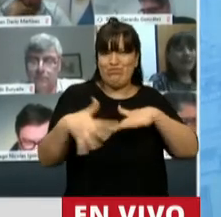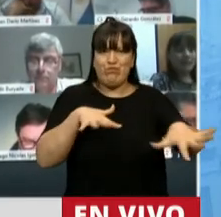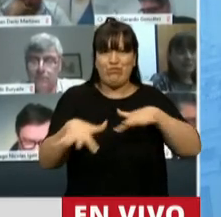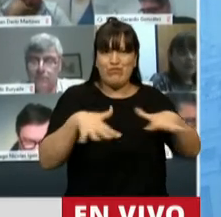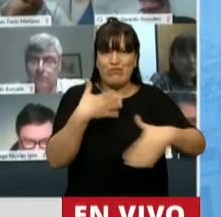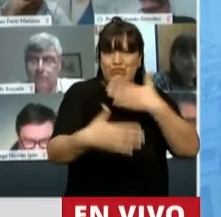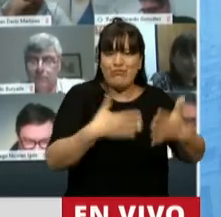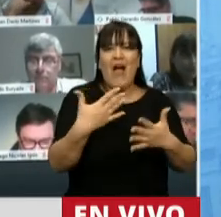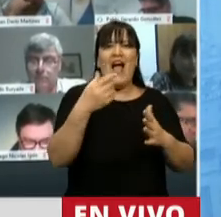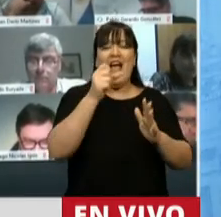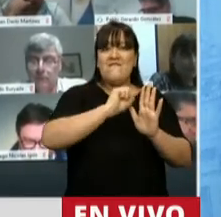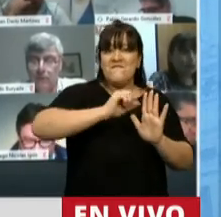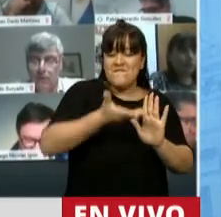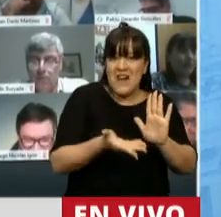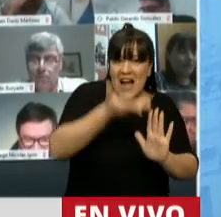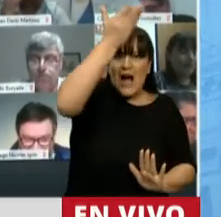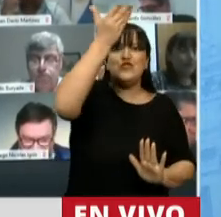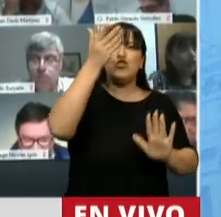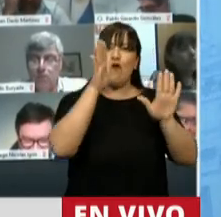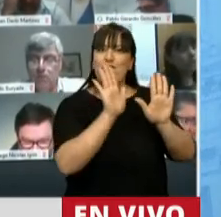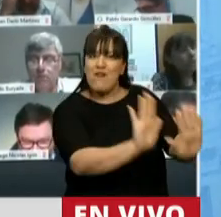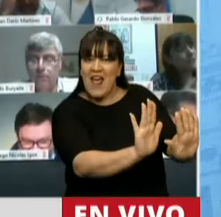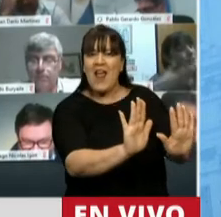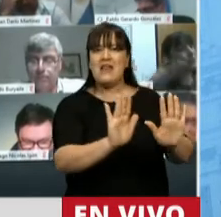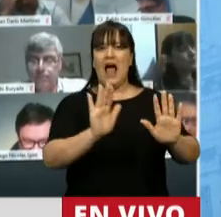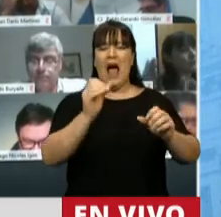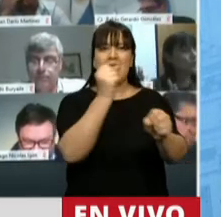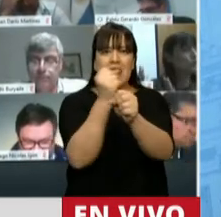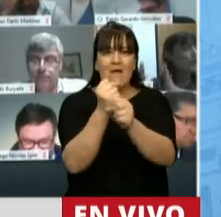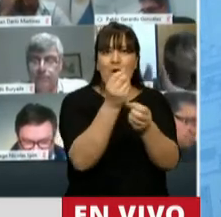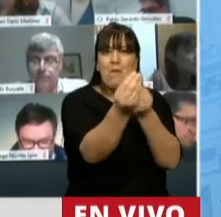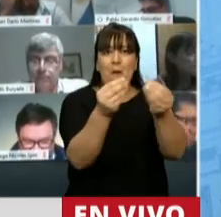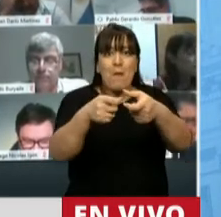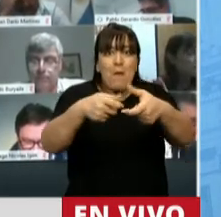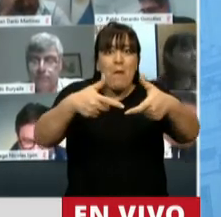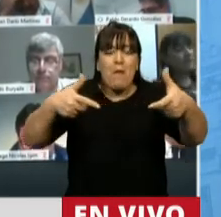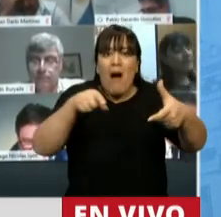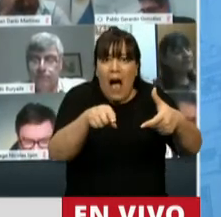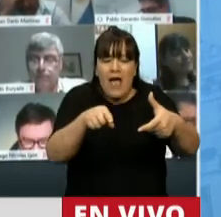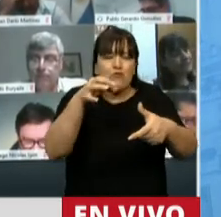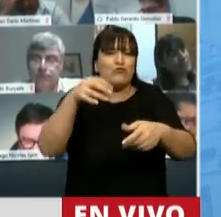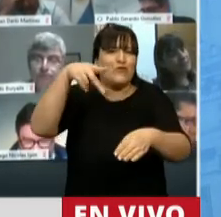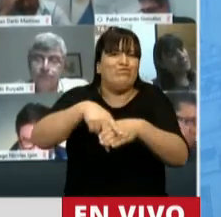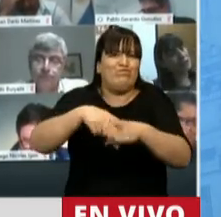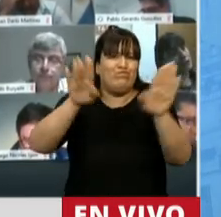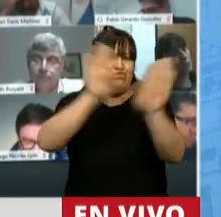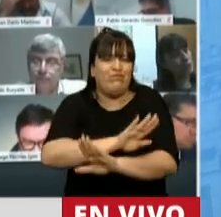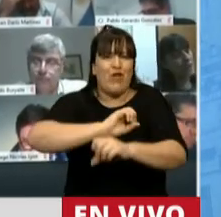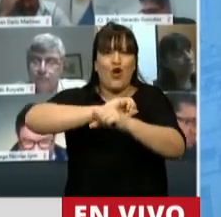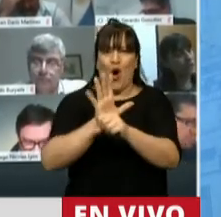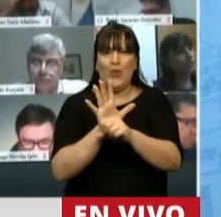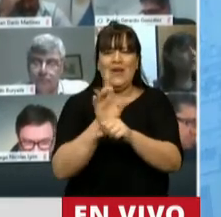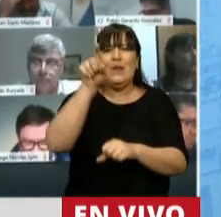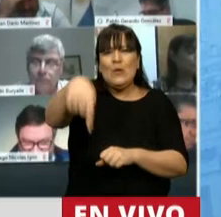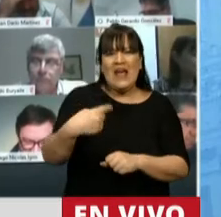frenando la inflación, aumentando el empleo de a poco, pero es ahí donde aparece el COVID-19, generando ese impacto negativo,